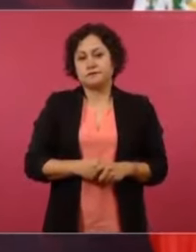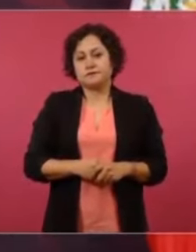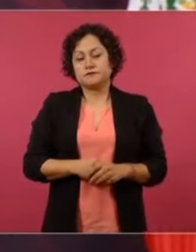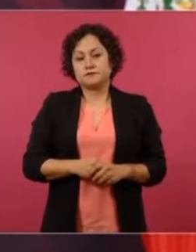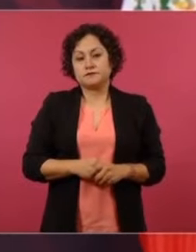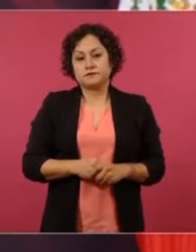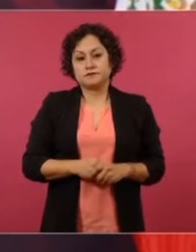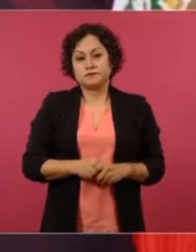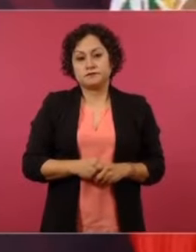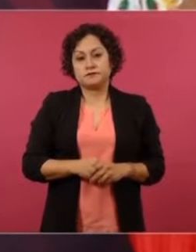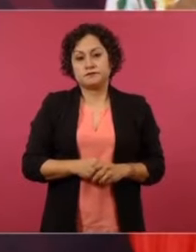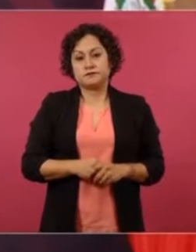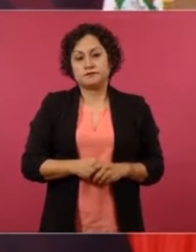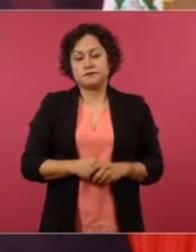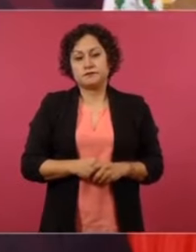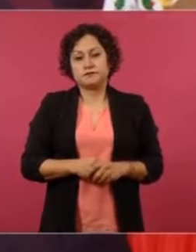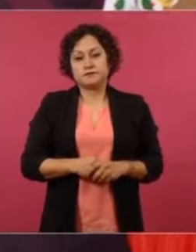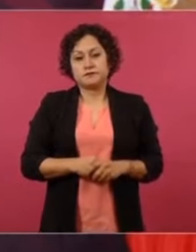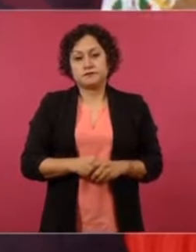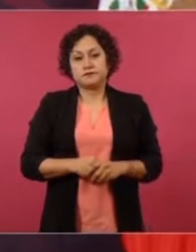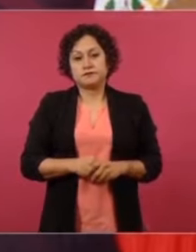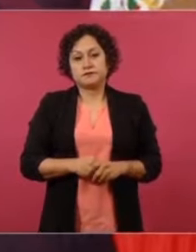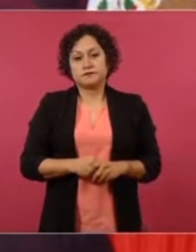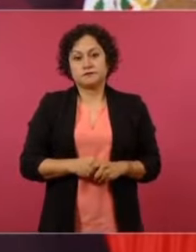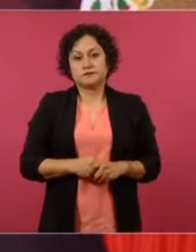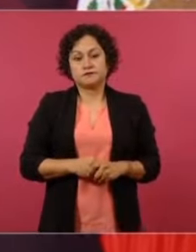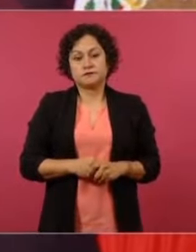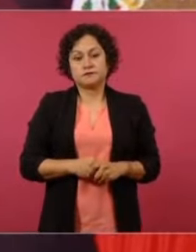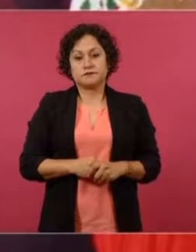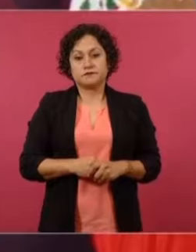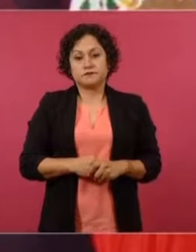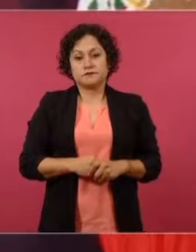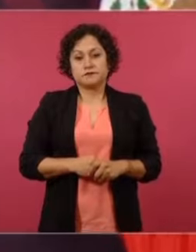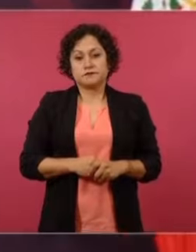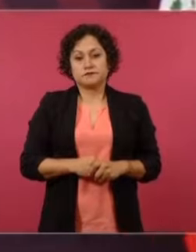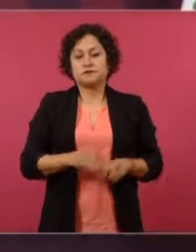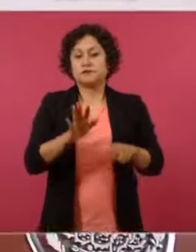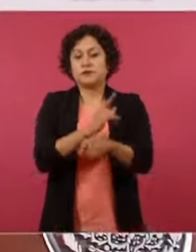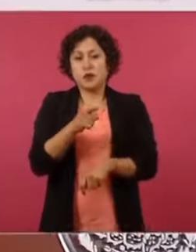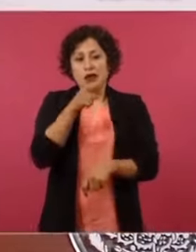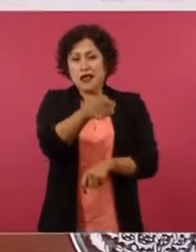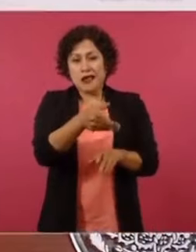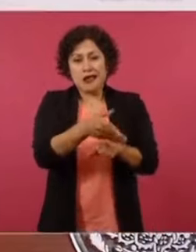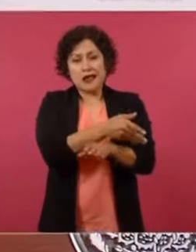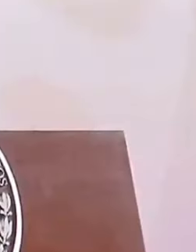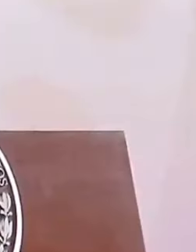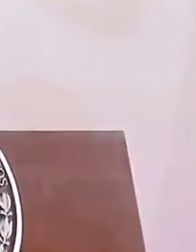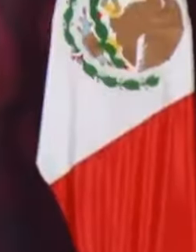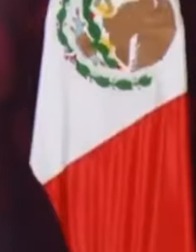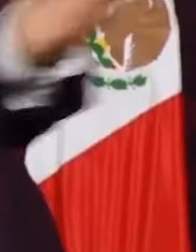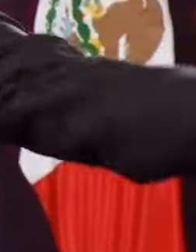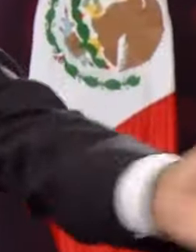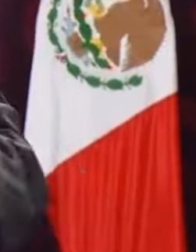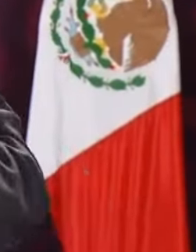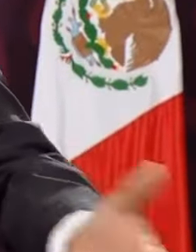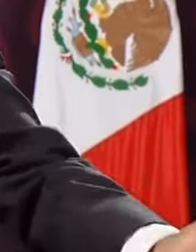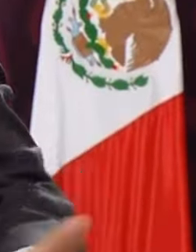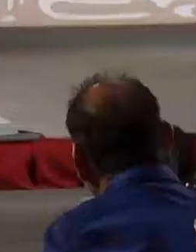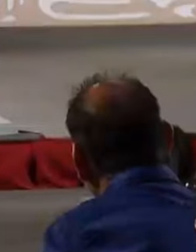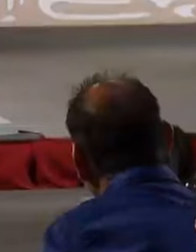estuvo calumniando y calumniando y calumniando todo el tiempo y